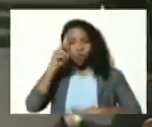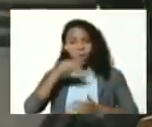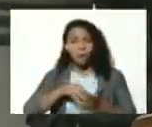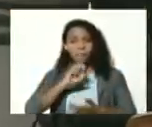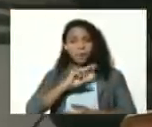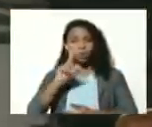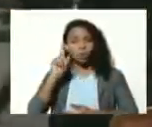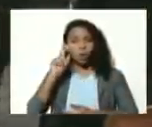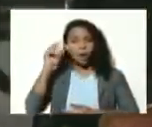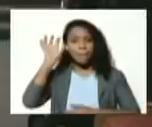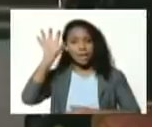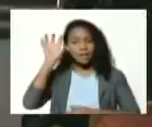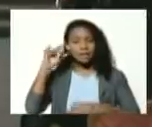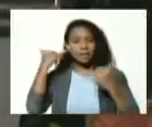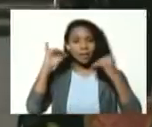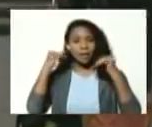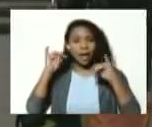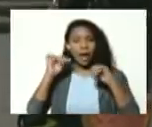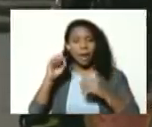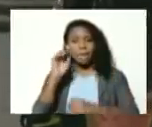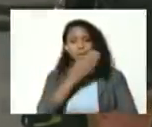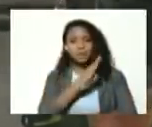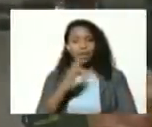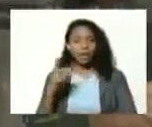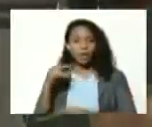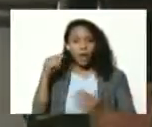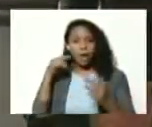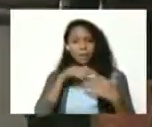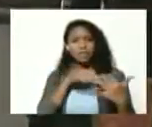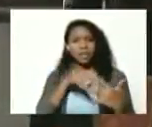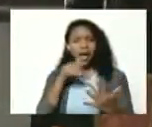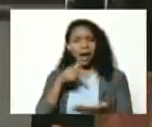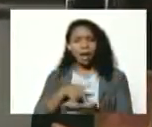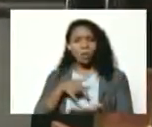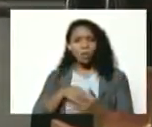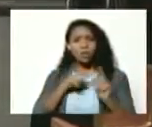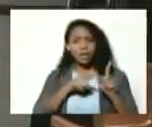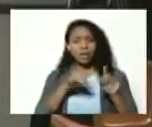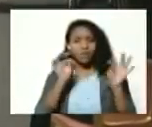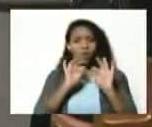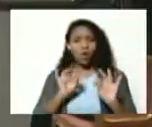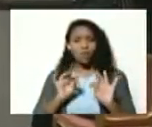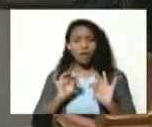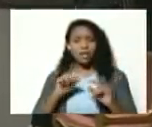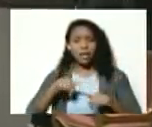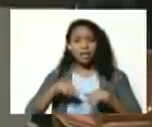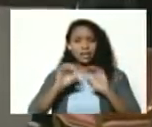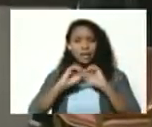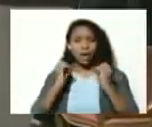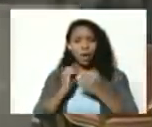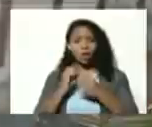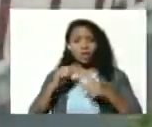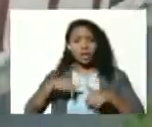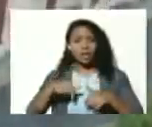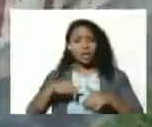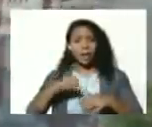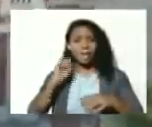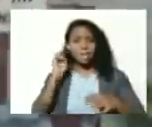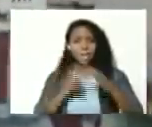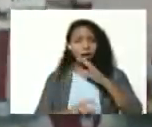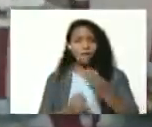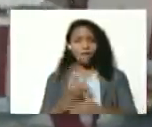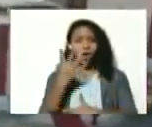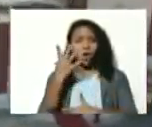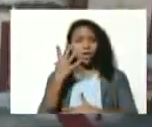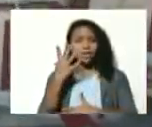cuando el país celebra el bicentenario de la batalla de Carabobo de esta manera desde el salón Ayacucho en el palacio de